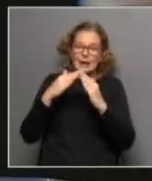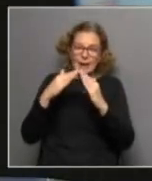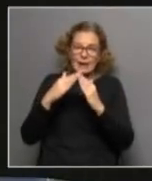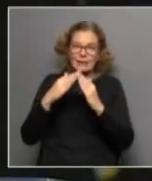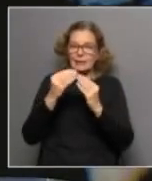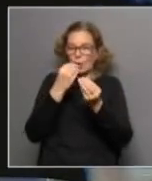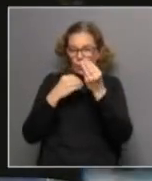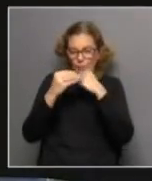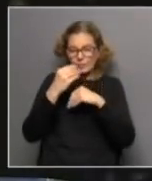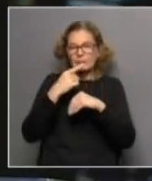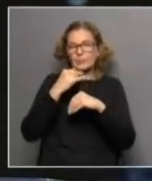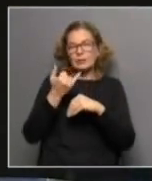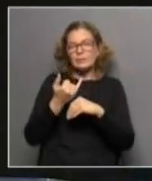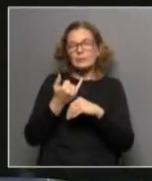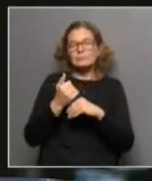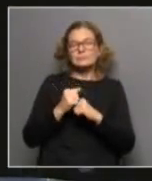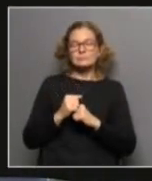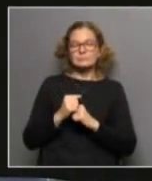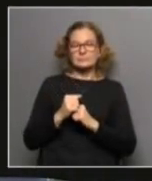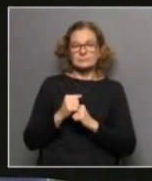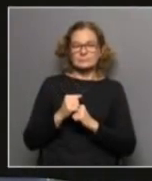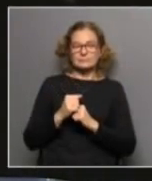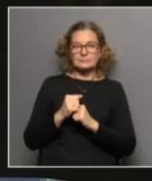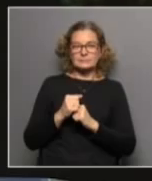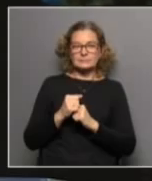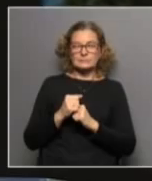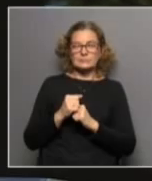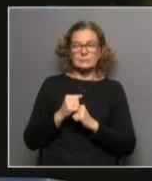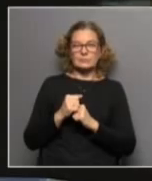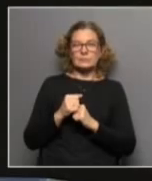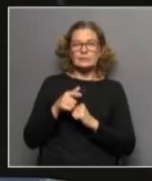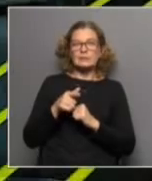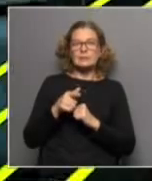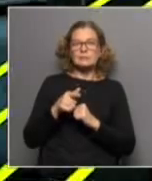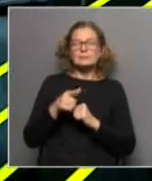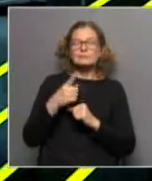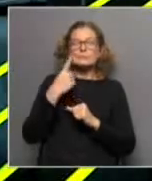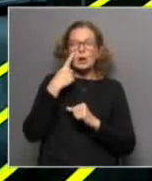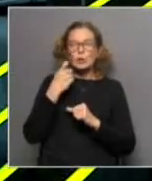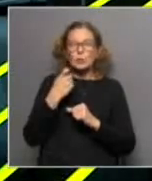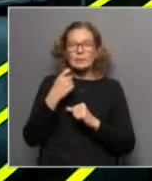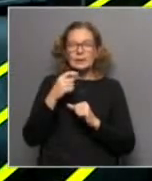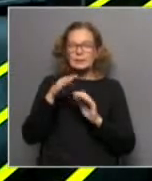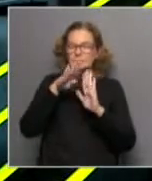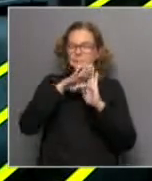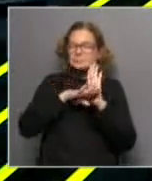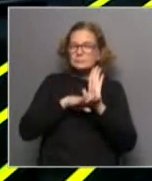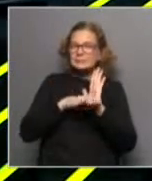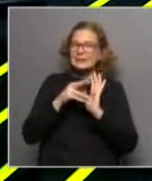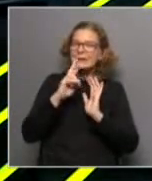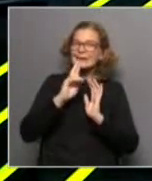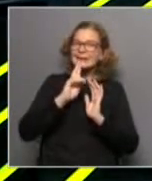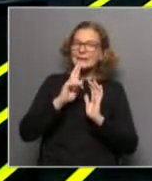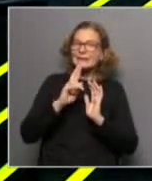nutrición, etc. ¿Ricardo? Sí, Mayra, teniendo en cuenta estos factores que tú recién